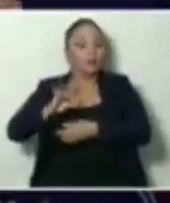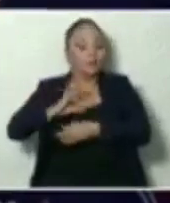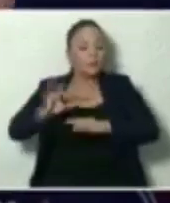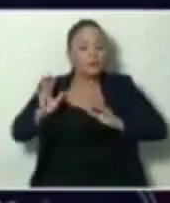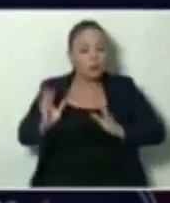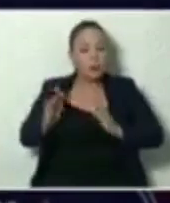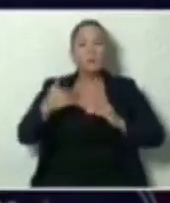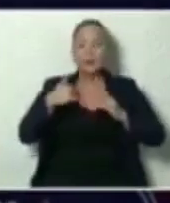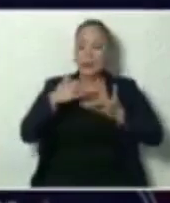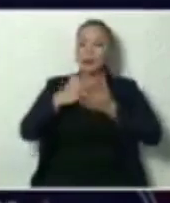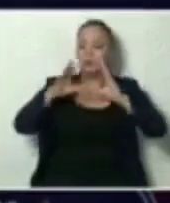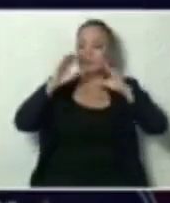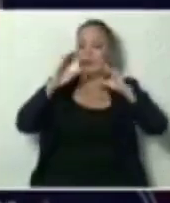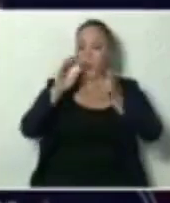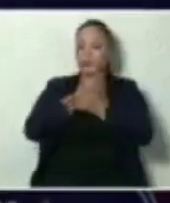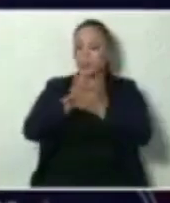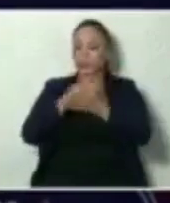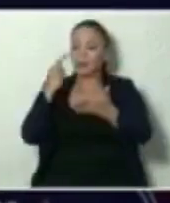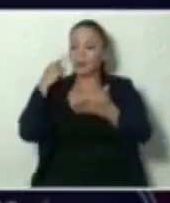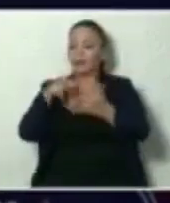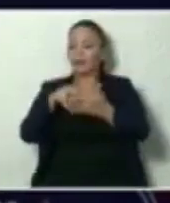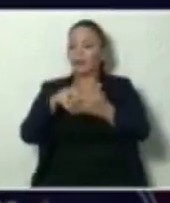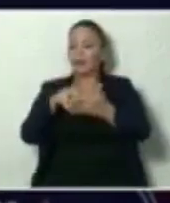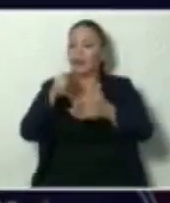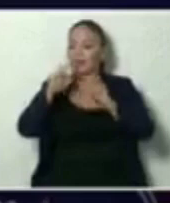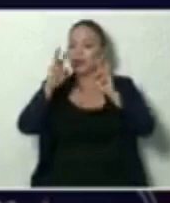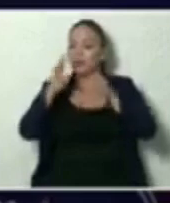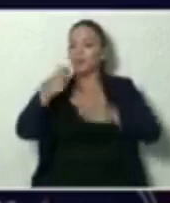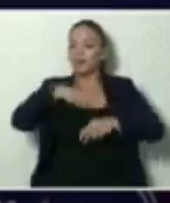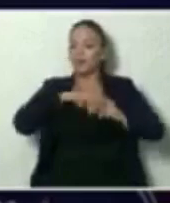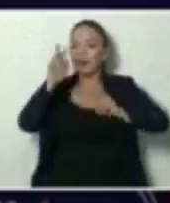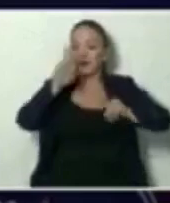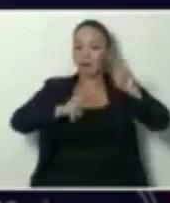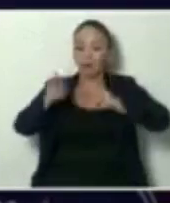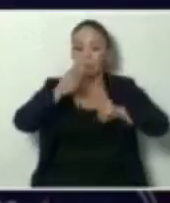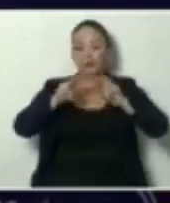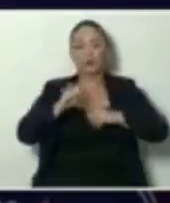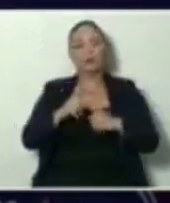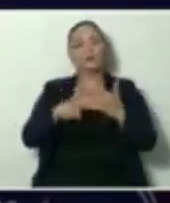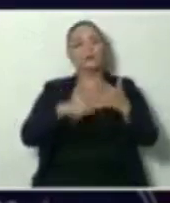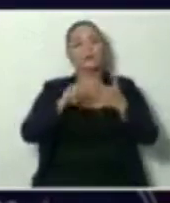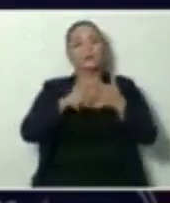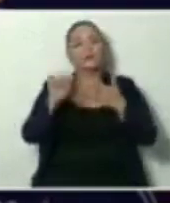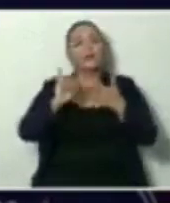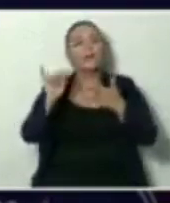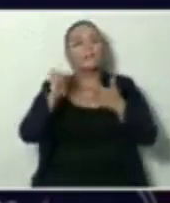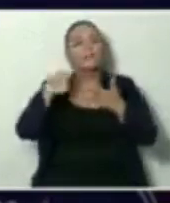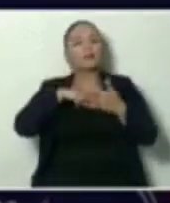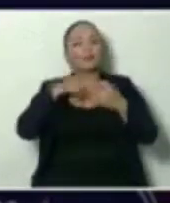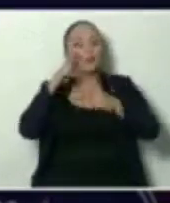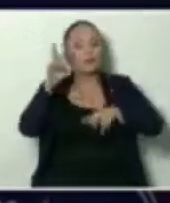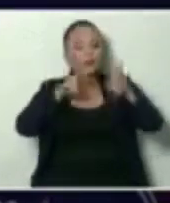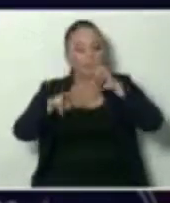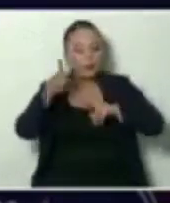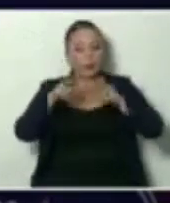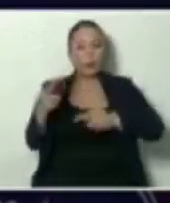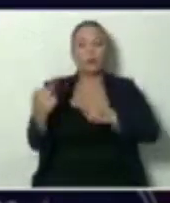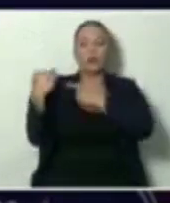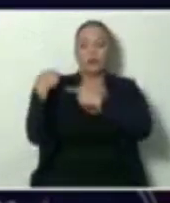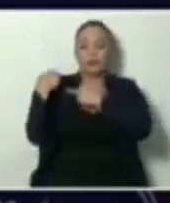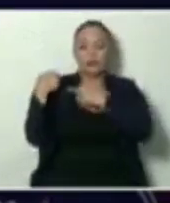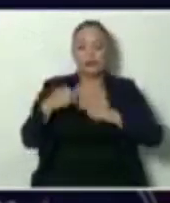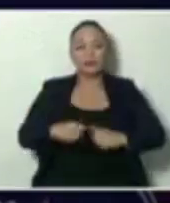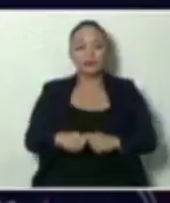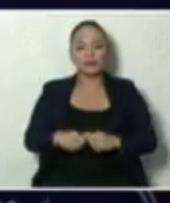unos reportes que indican eso, esos son los temas que estamos evaluando. Estamos evaluando también la responsabilidad